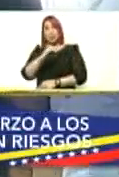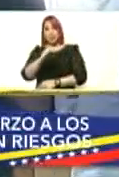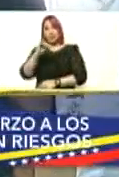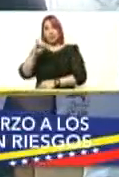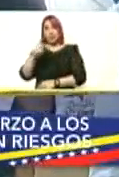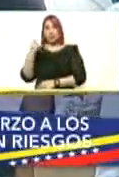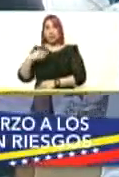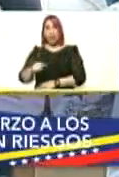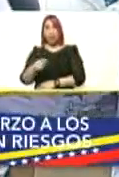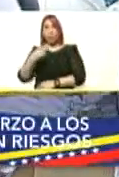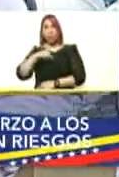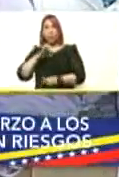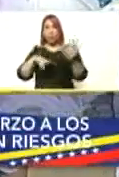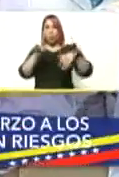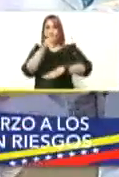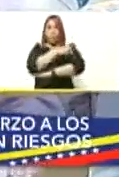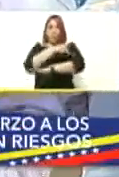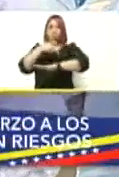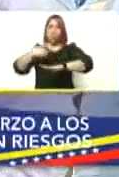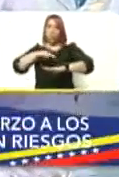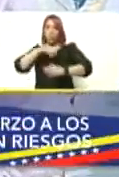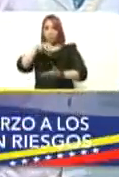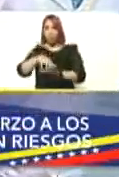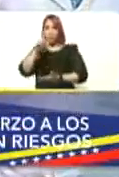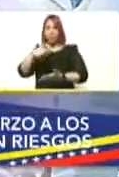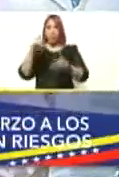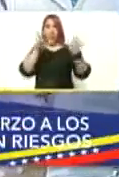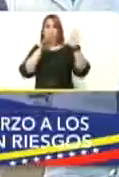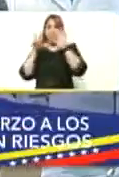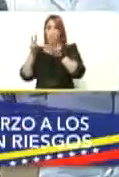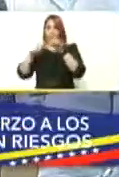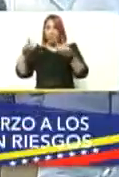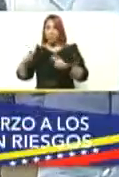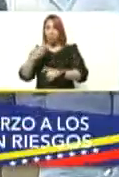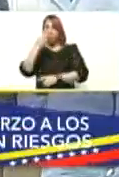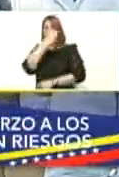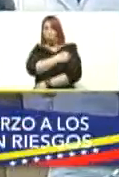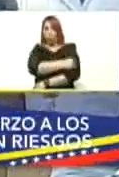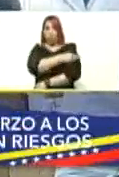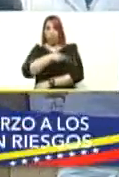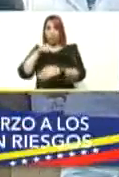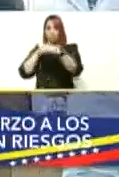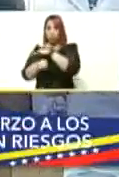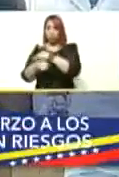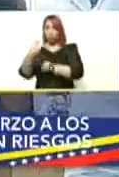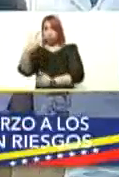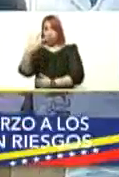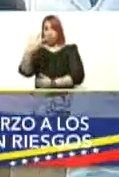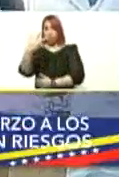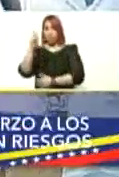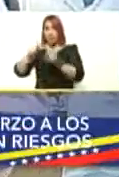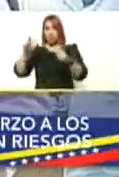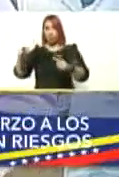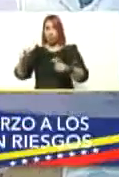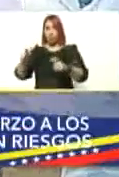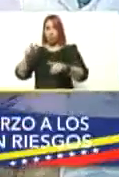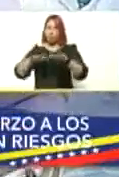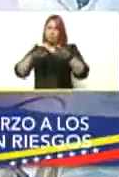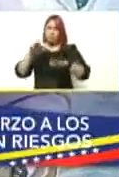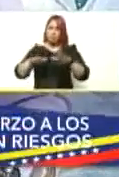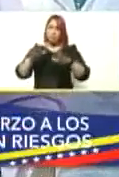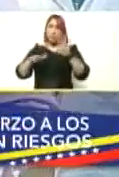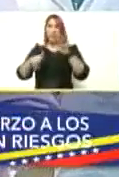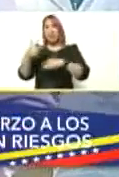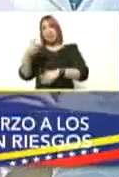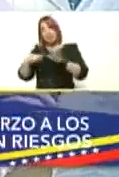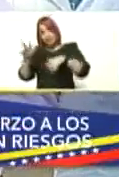parroquias de nuestro estado pero también tenemos 17 pacientes hospitalizados 3 de ellos leves 13 de casos